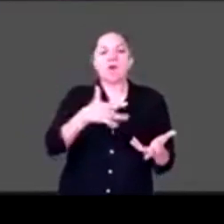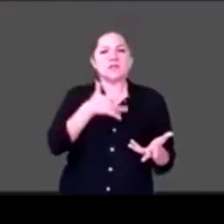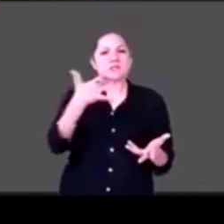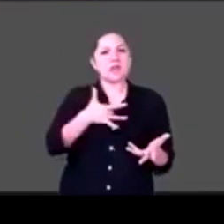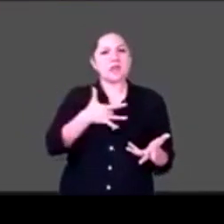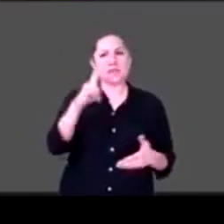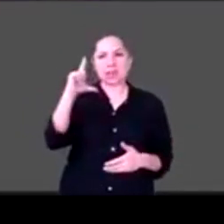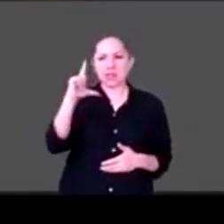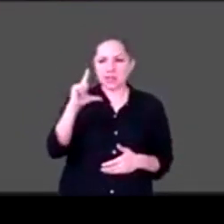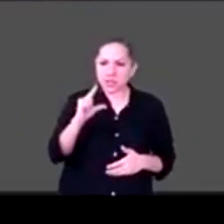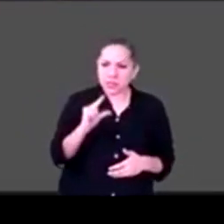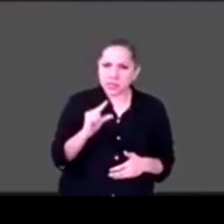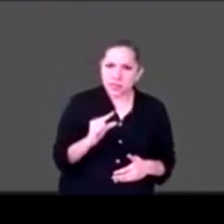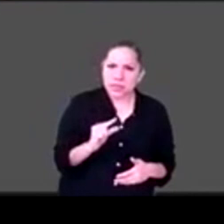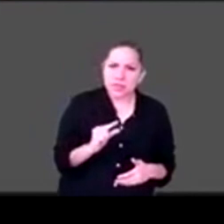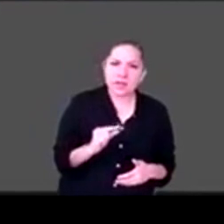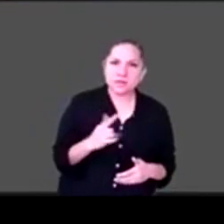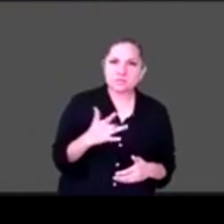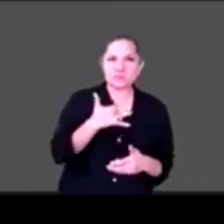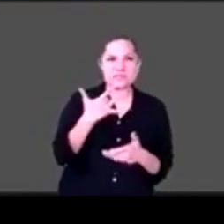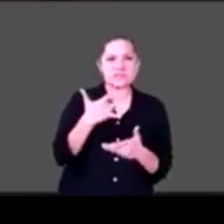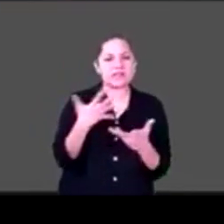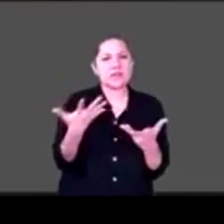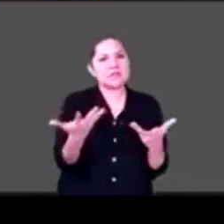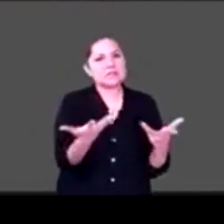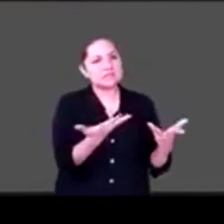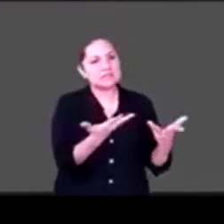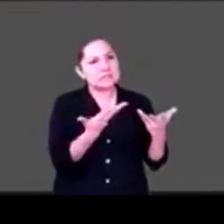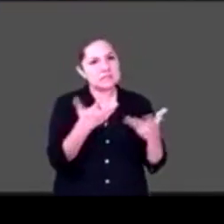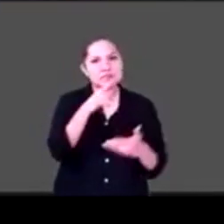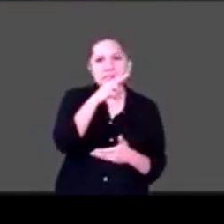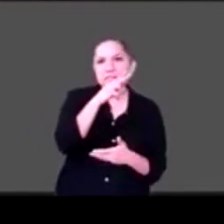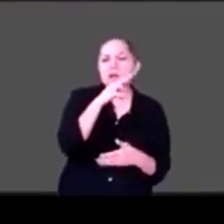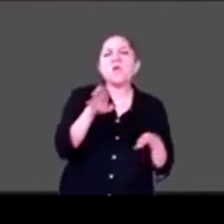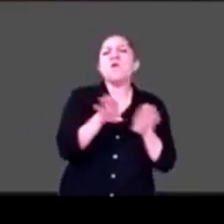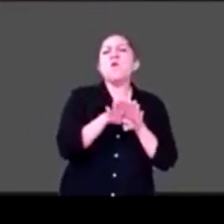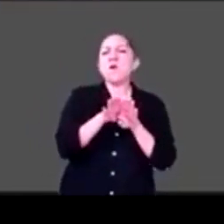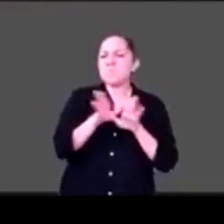se sientan un poco menos comprimidos y apretados en esta situación?